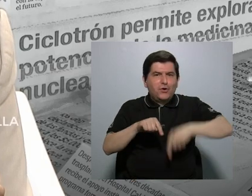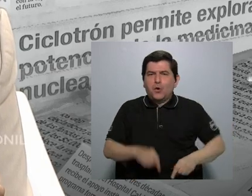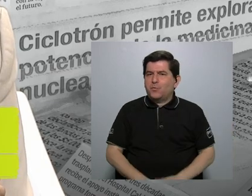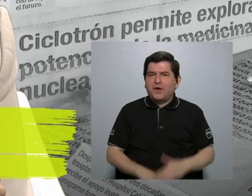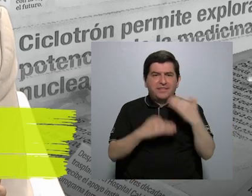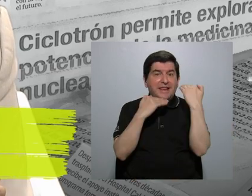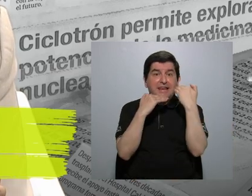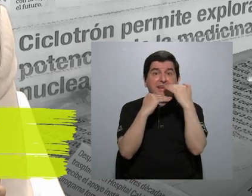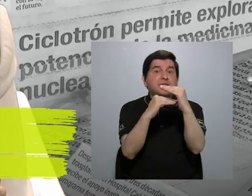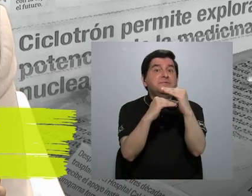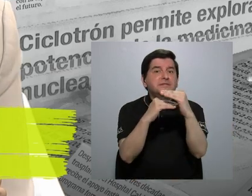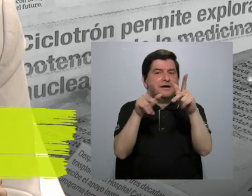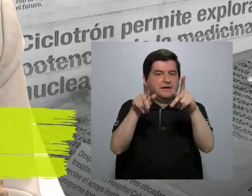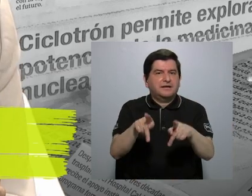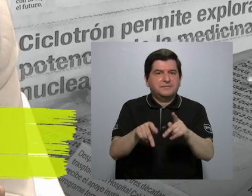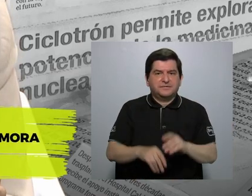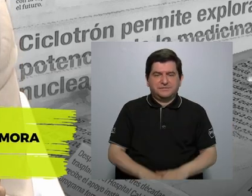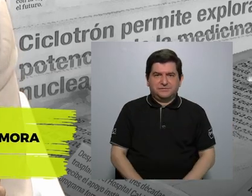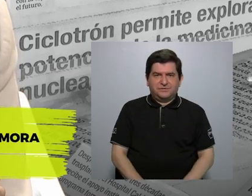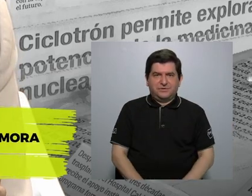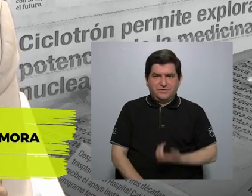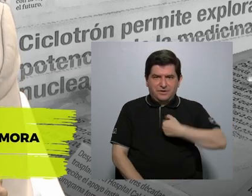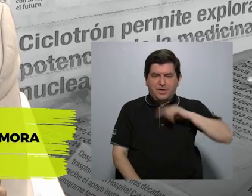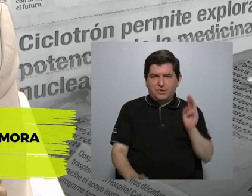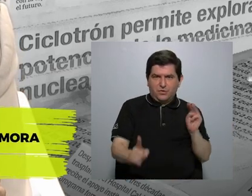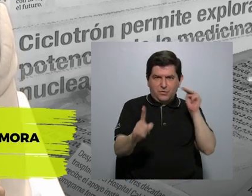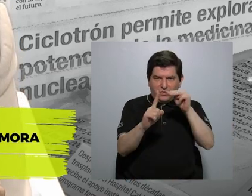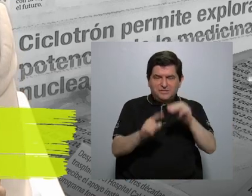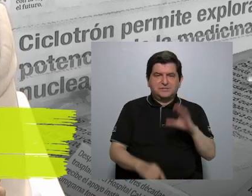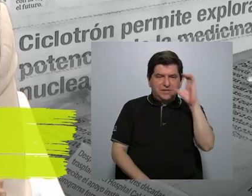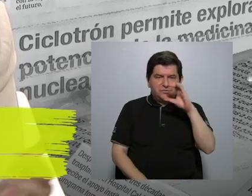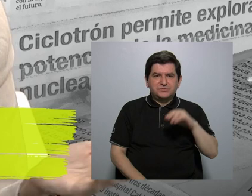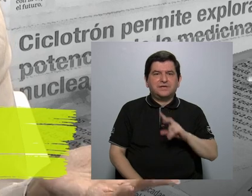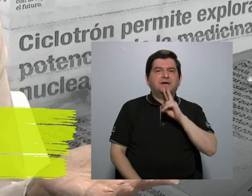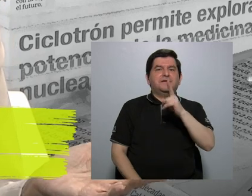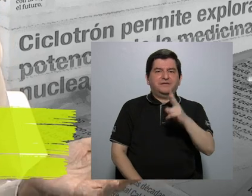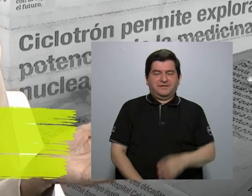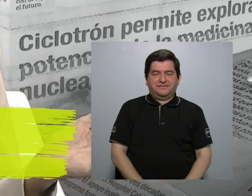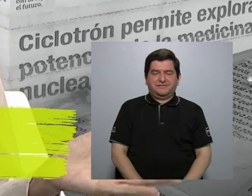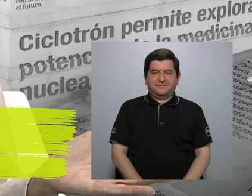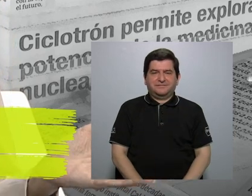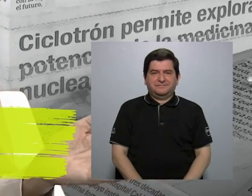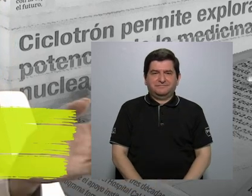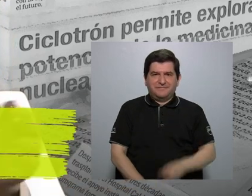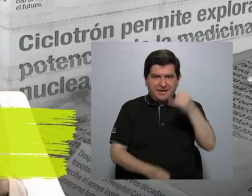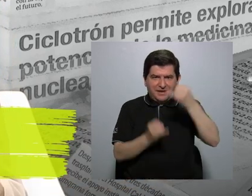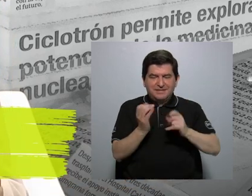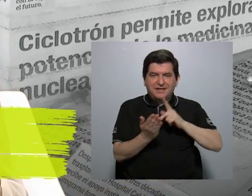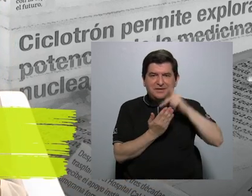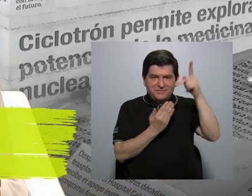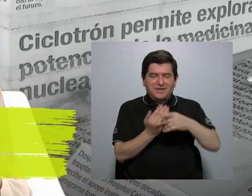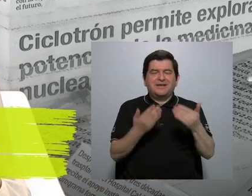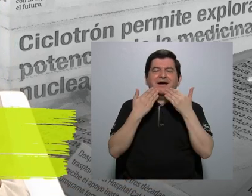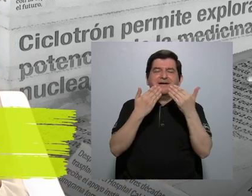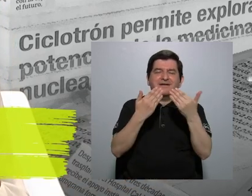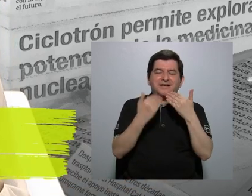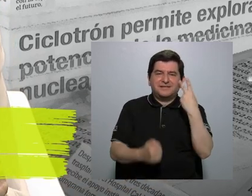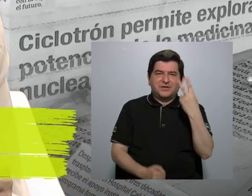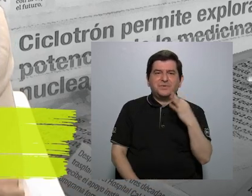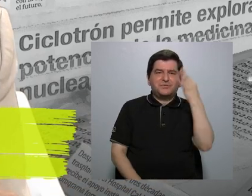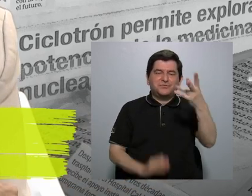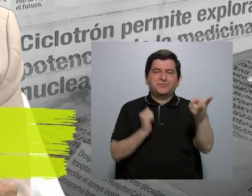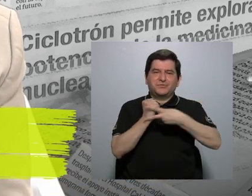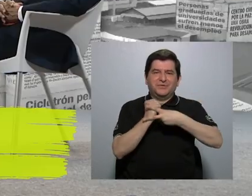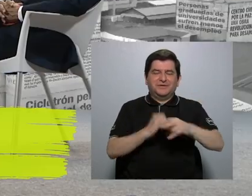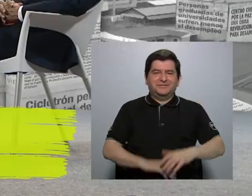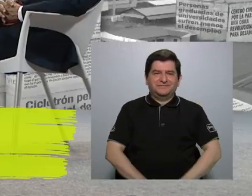limitado porque nuestra misión es buscar la verdad. Con eso termino el programa. Muchas gracias y nos vemos la próxima